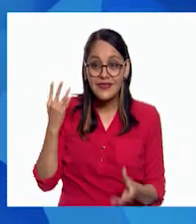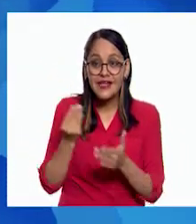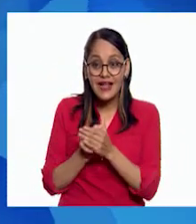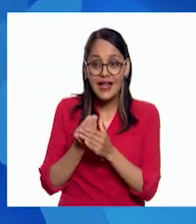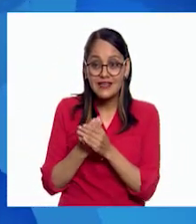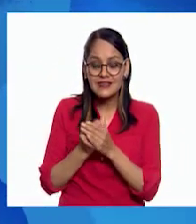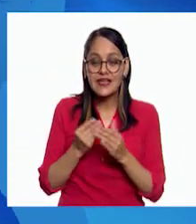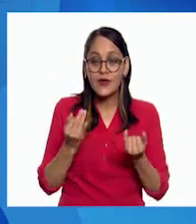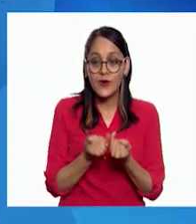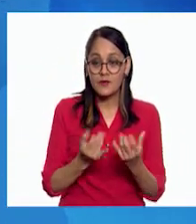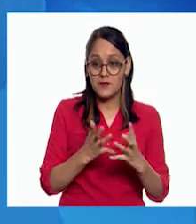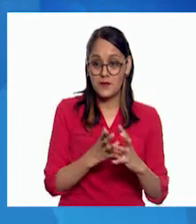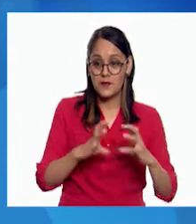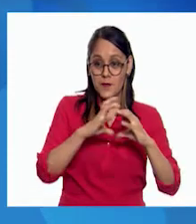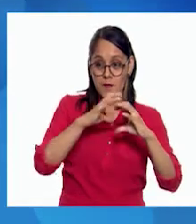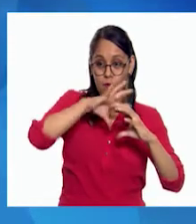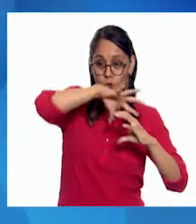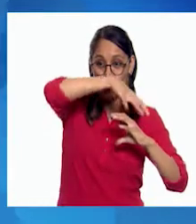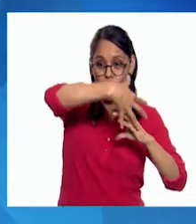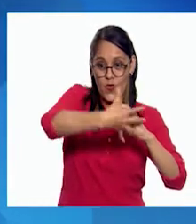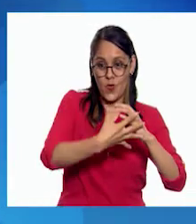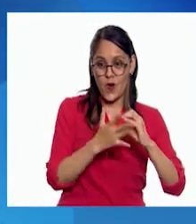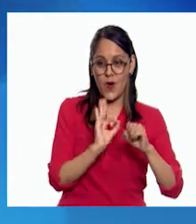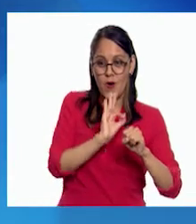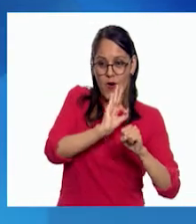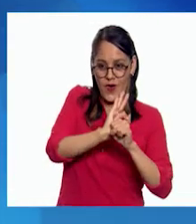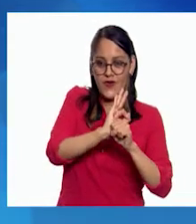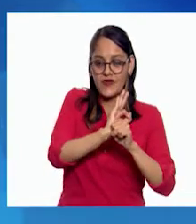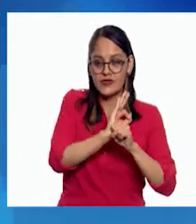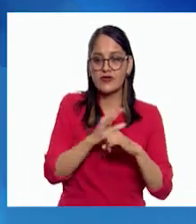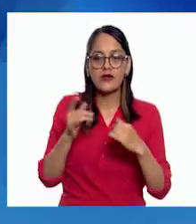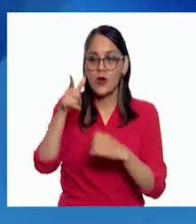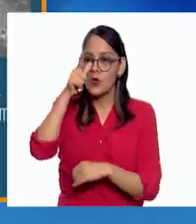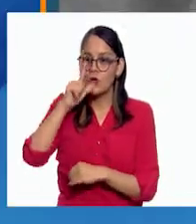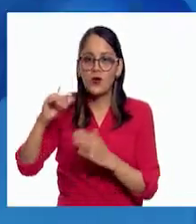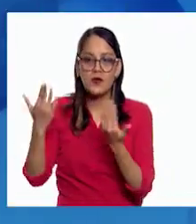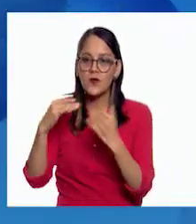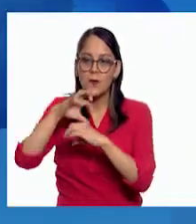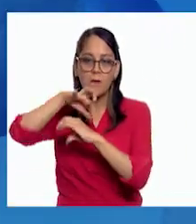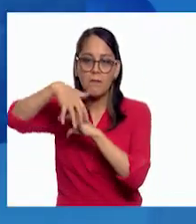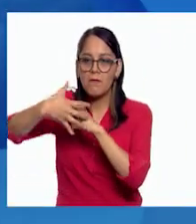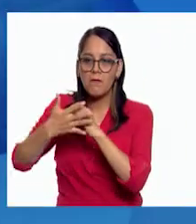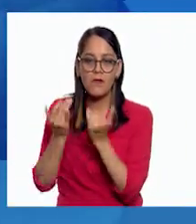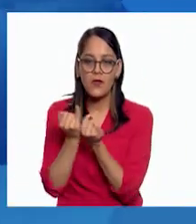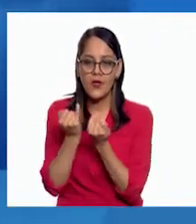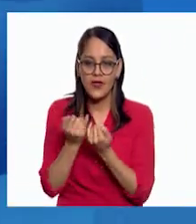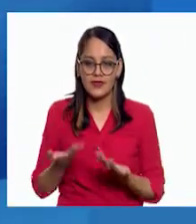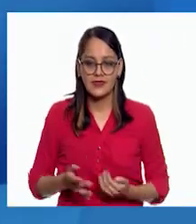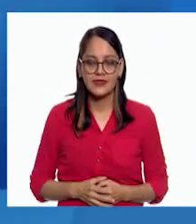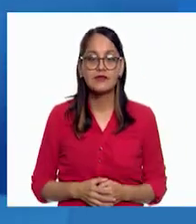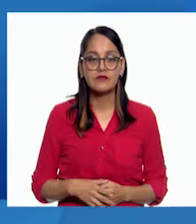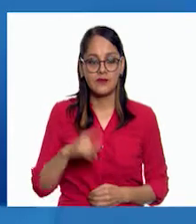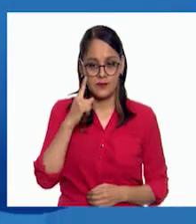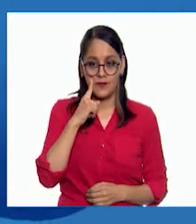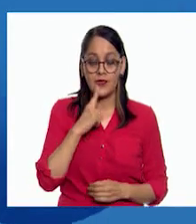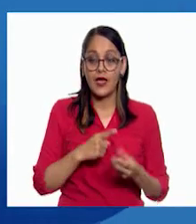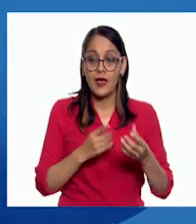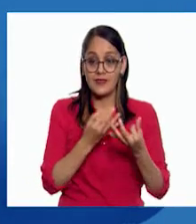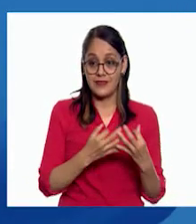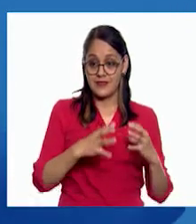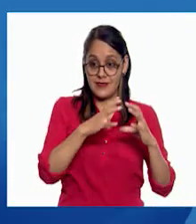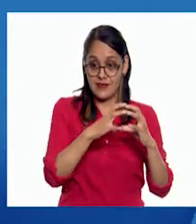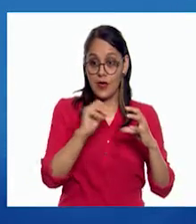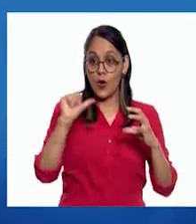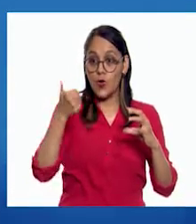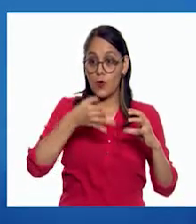nos está protegiendo también de meteoritos. En el caso de la luna, no. Ningún planeta es como el nuestro y